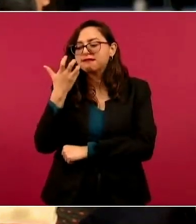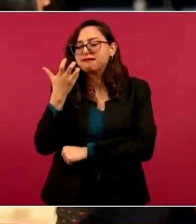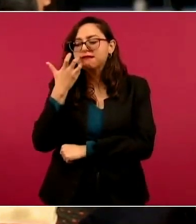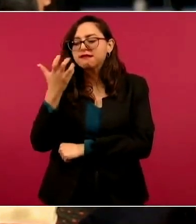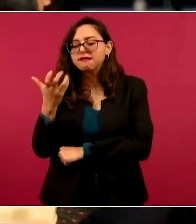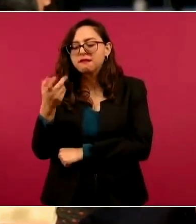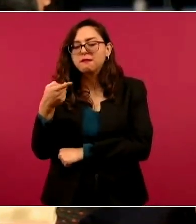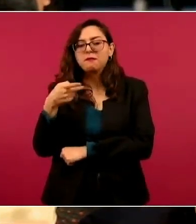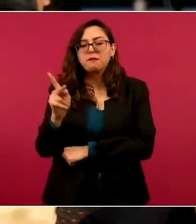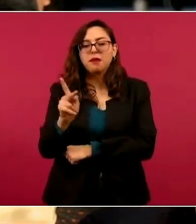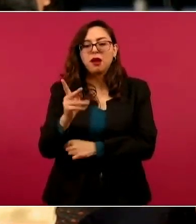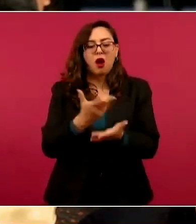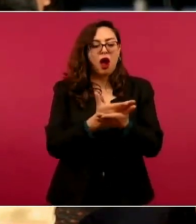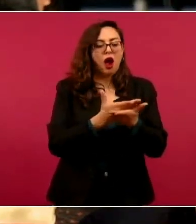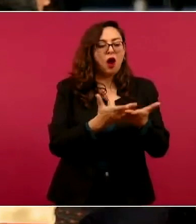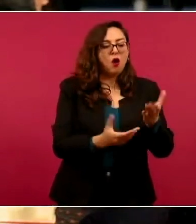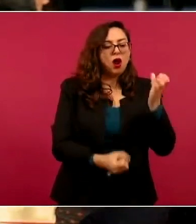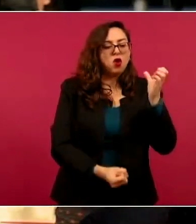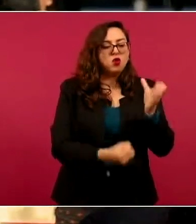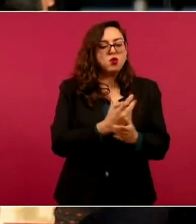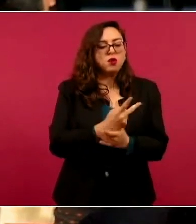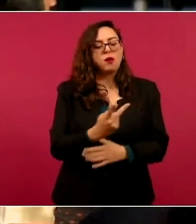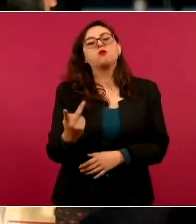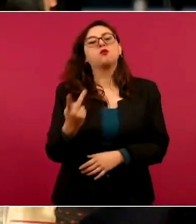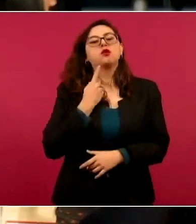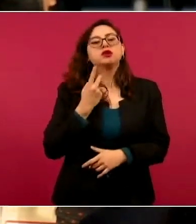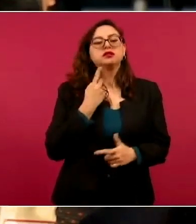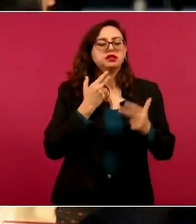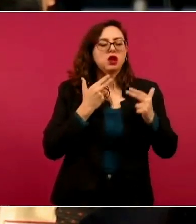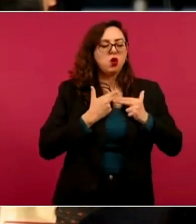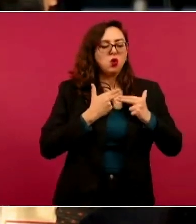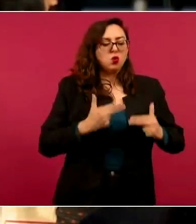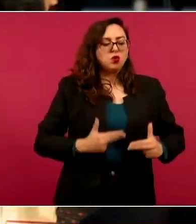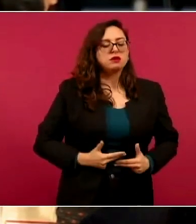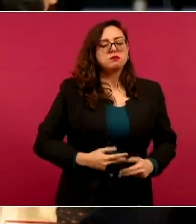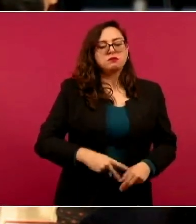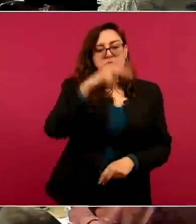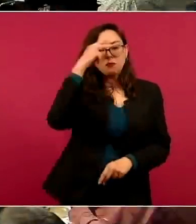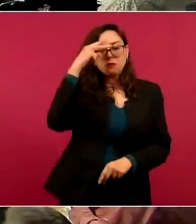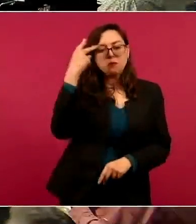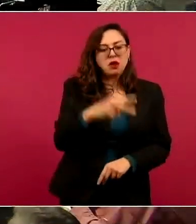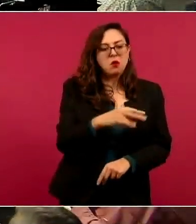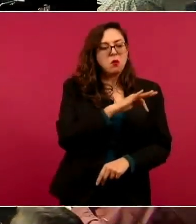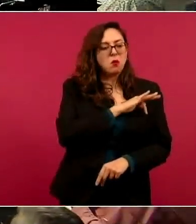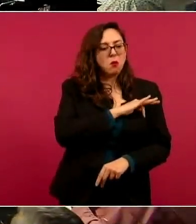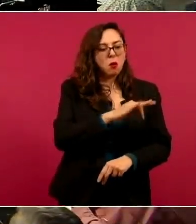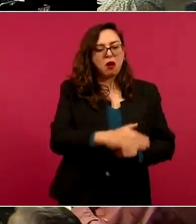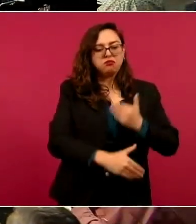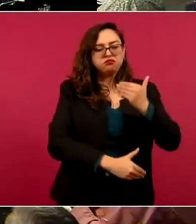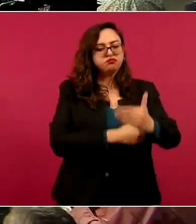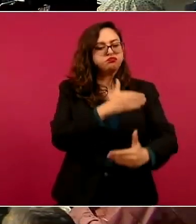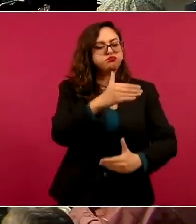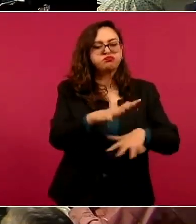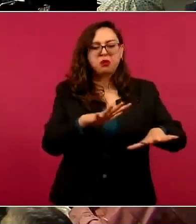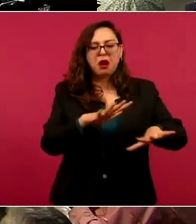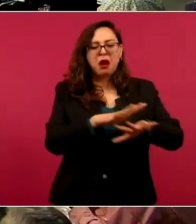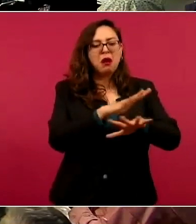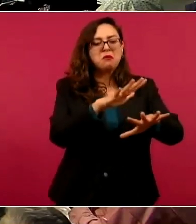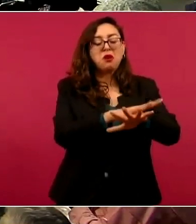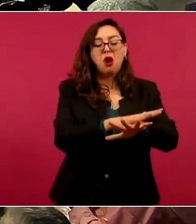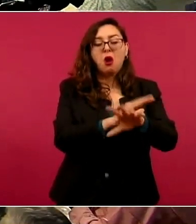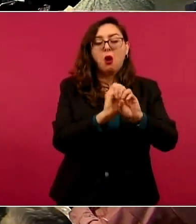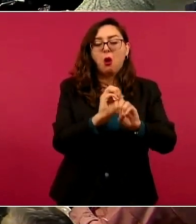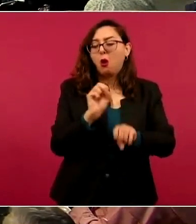instituciones o es el INE la piedra del zapato para todos los mexicanos? No,